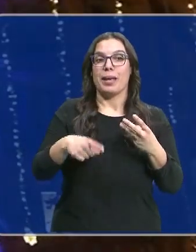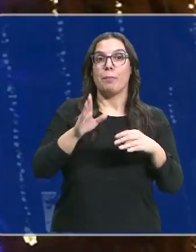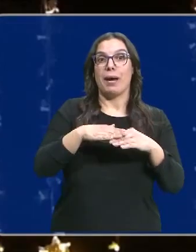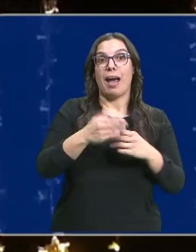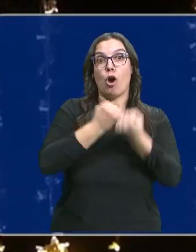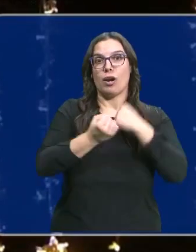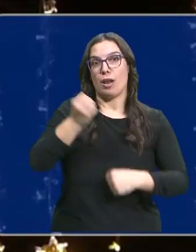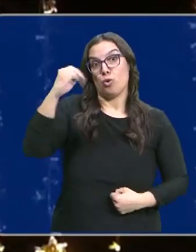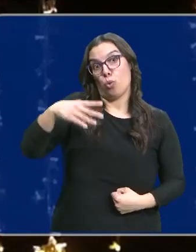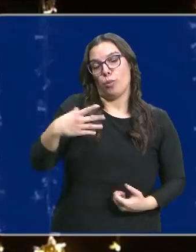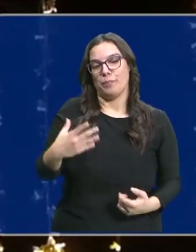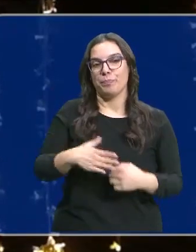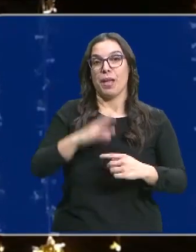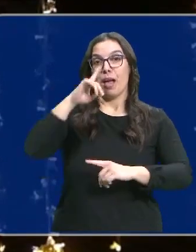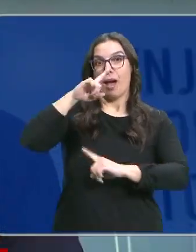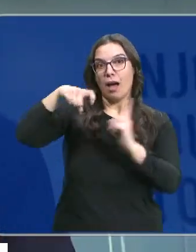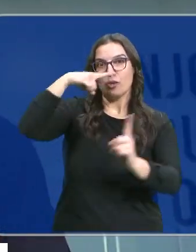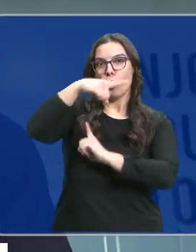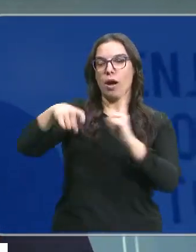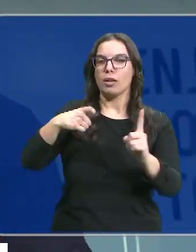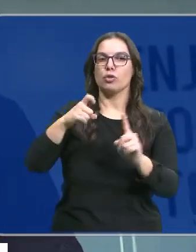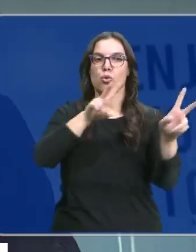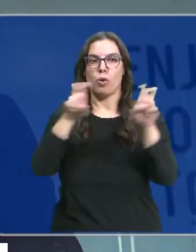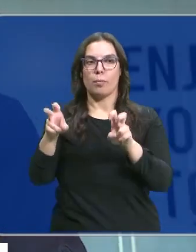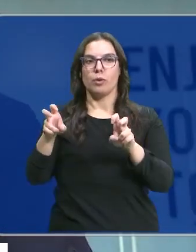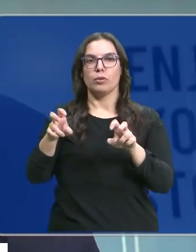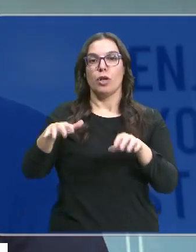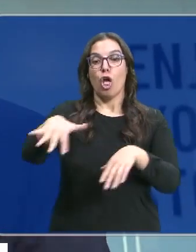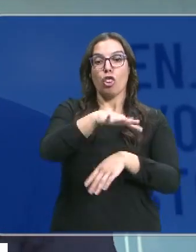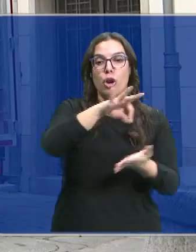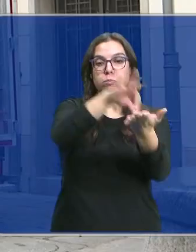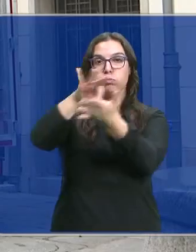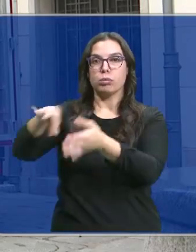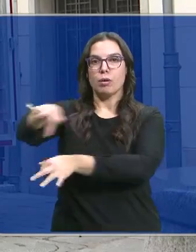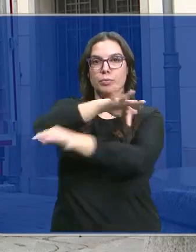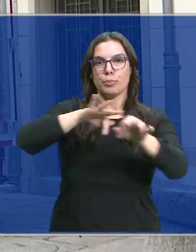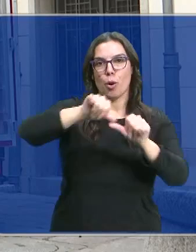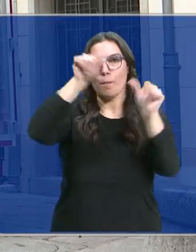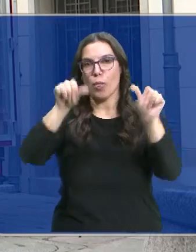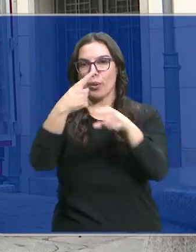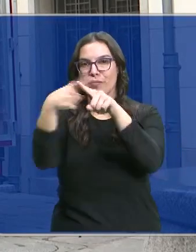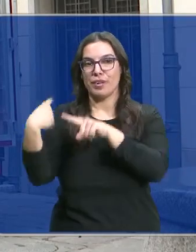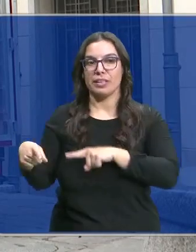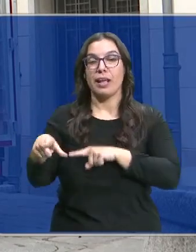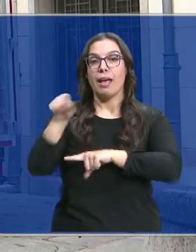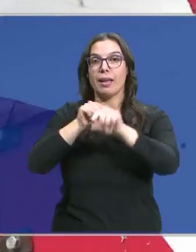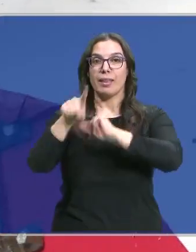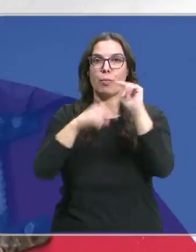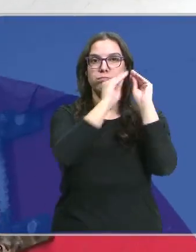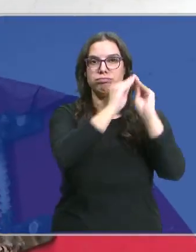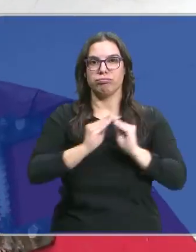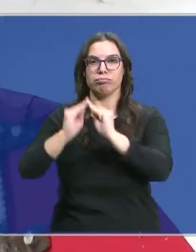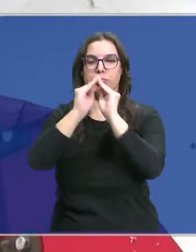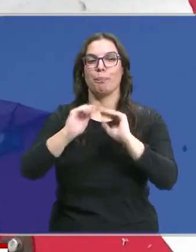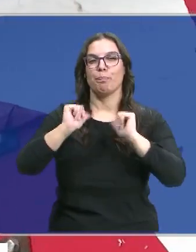de eficiencia energética. Cada año luces nuevas. Se cambian de ubicación, se cambian modelos de arco. Y después de elegirlas toca montarlas.